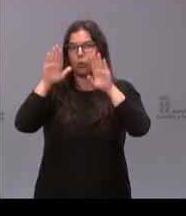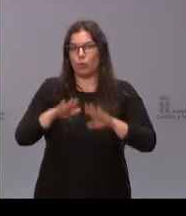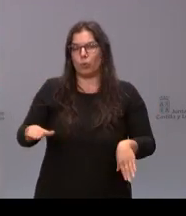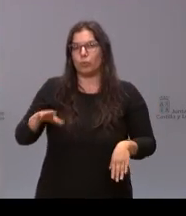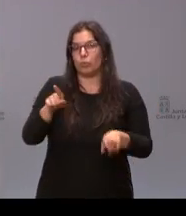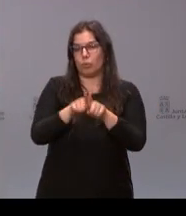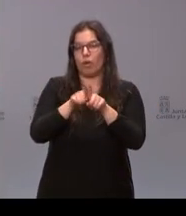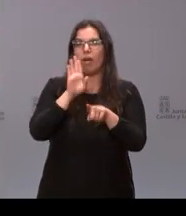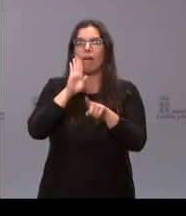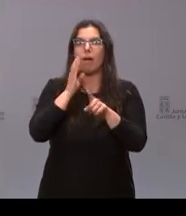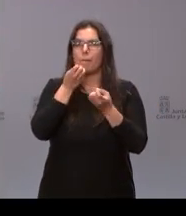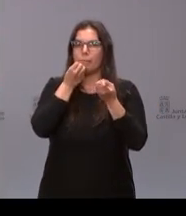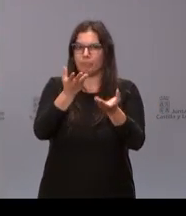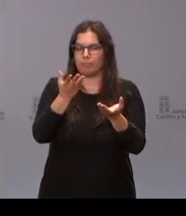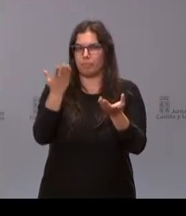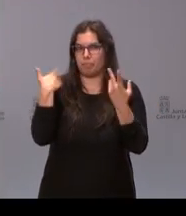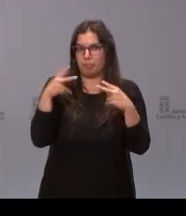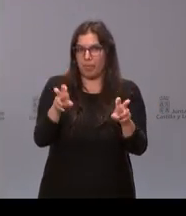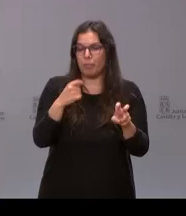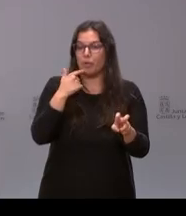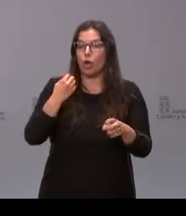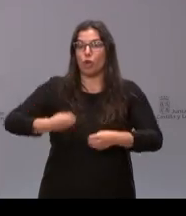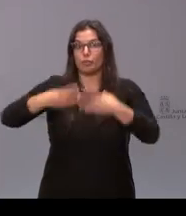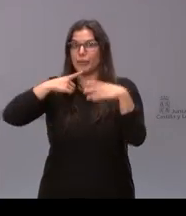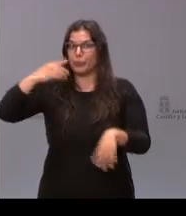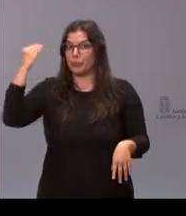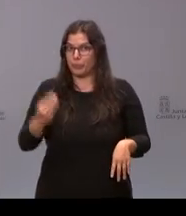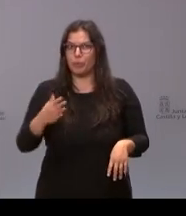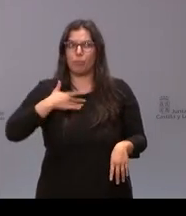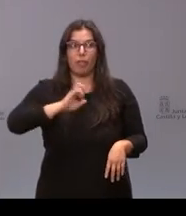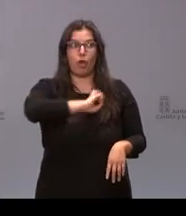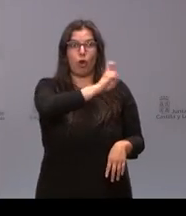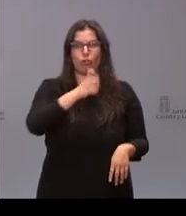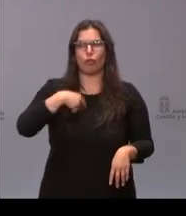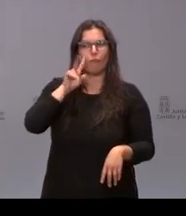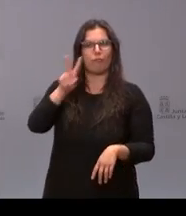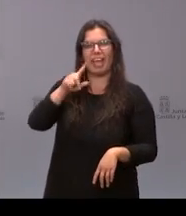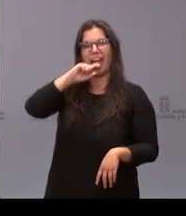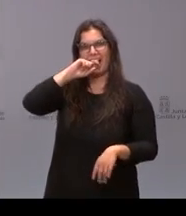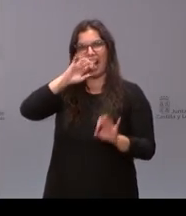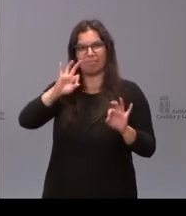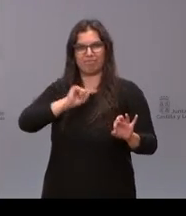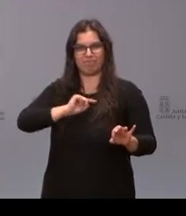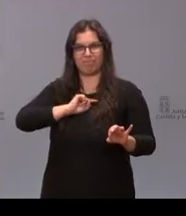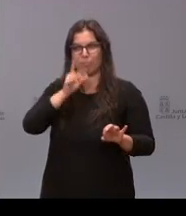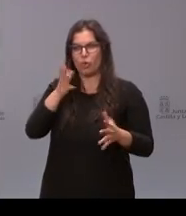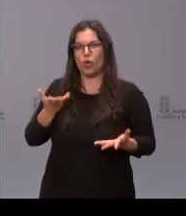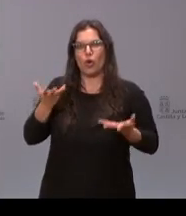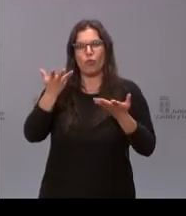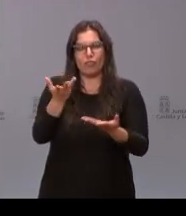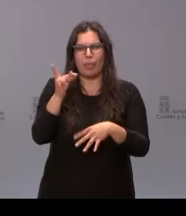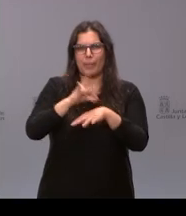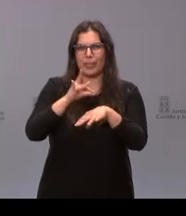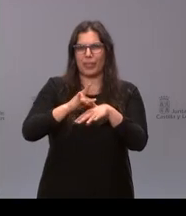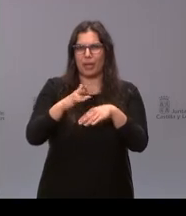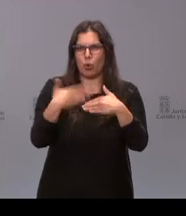principio que tenemos un gran hospital que puede ser envidiado presta una medicina puntera en